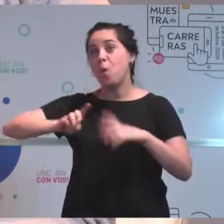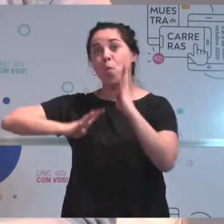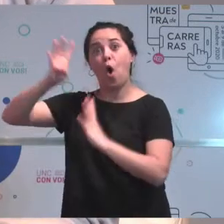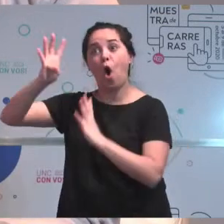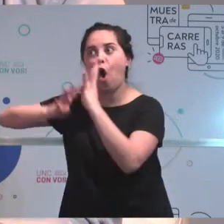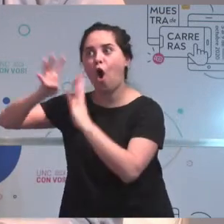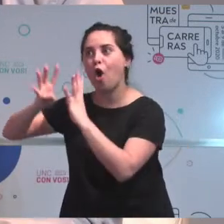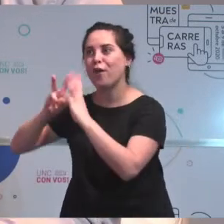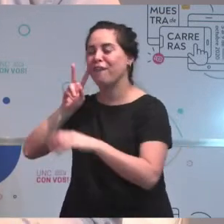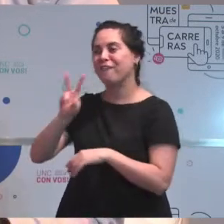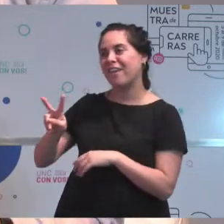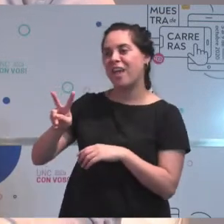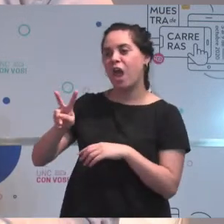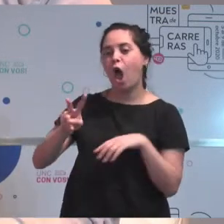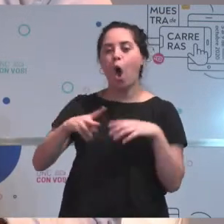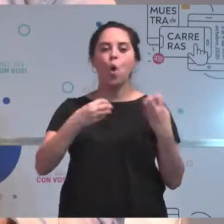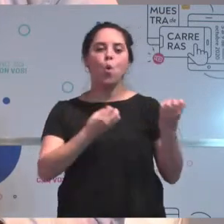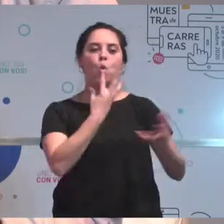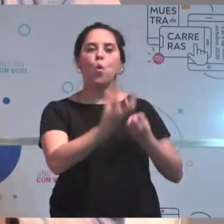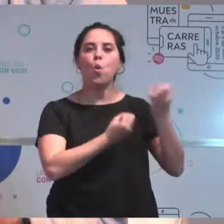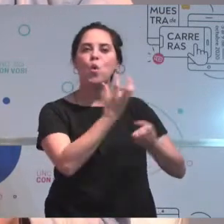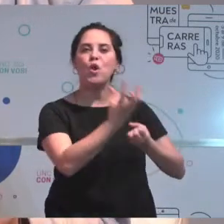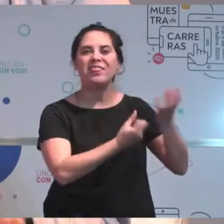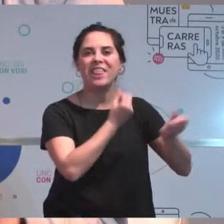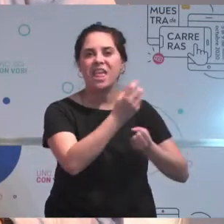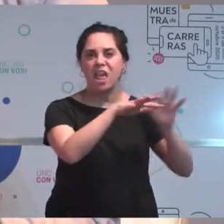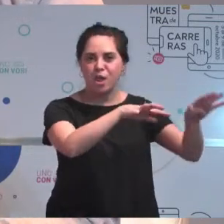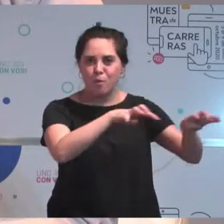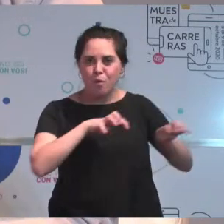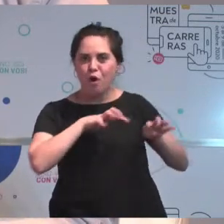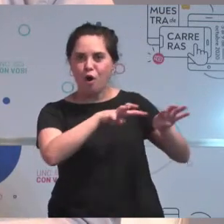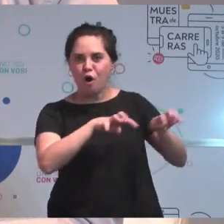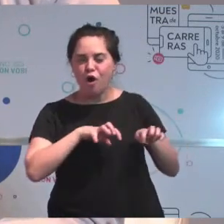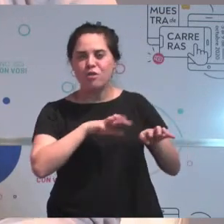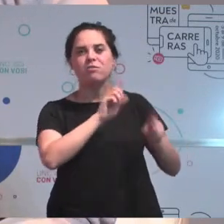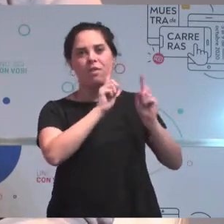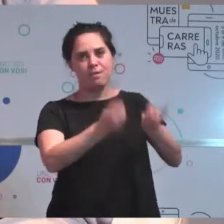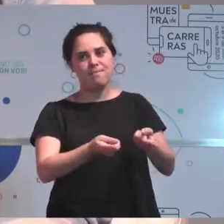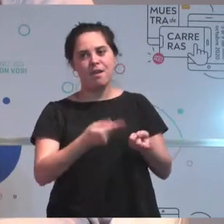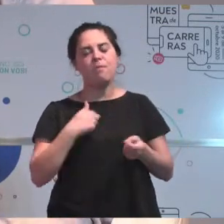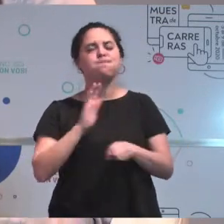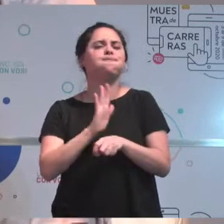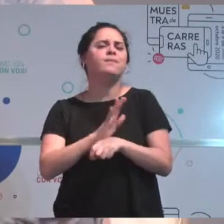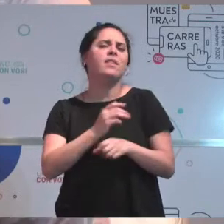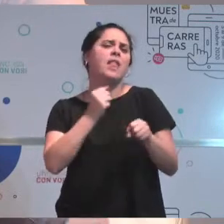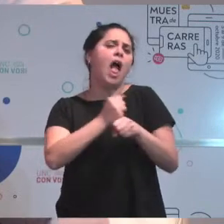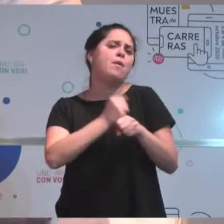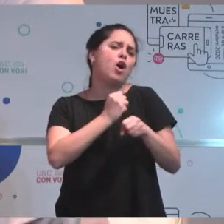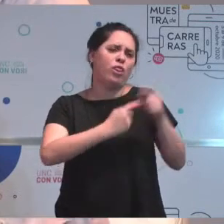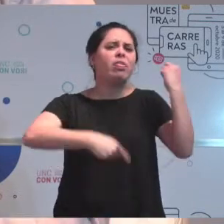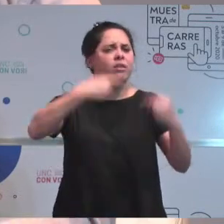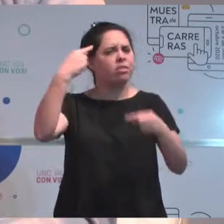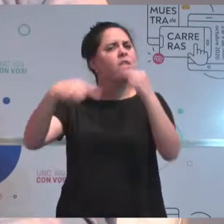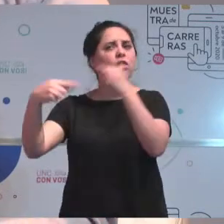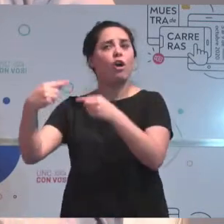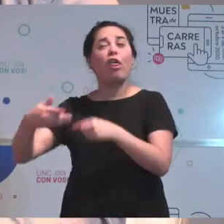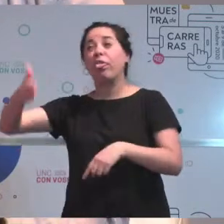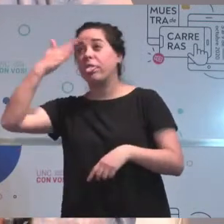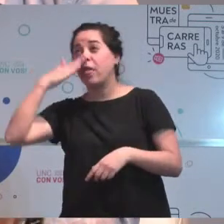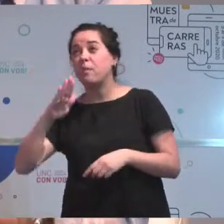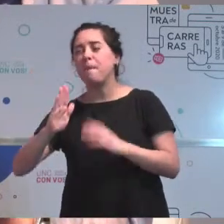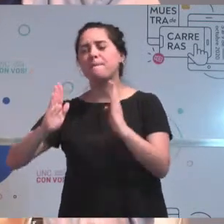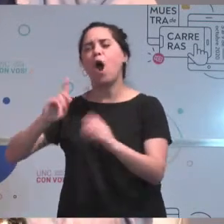cultivos. Entonces, implica un trabajo un poco distinto. Después, hay momentos en que estoy trabajando con temas